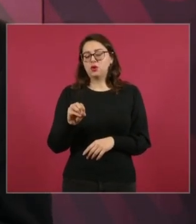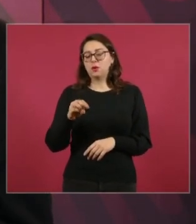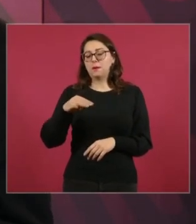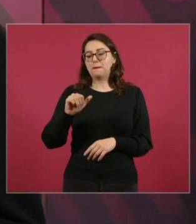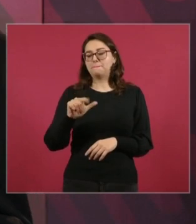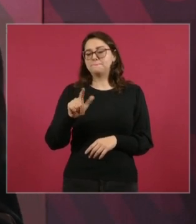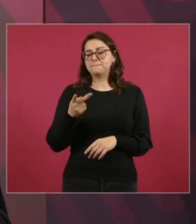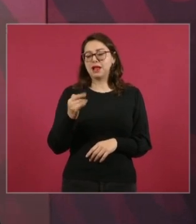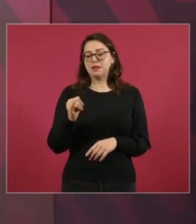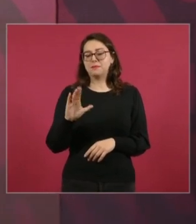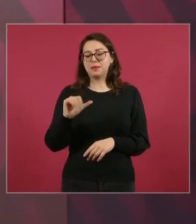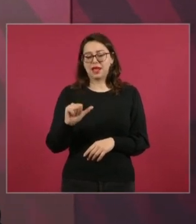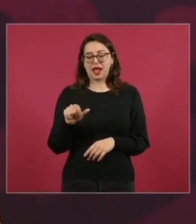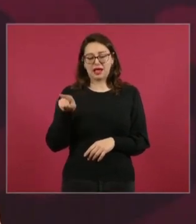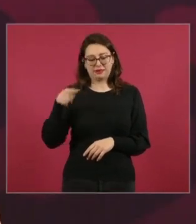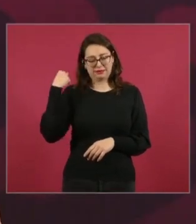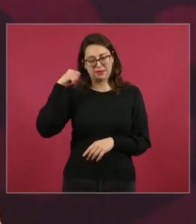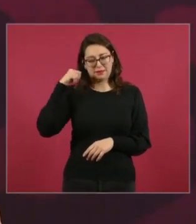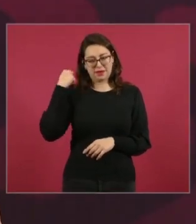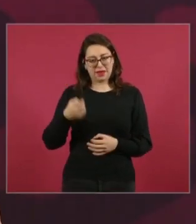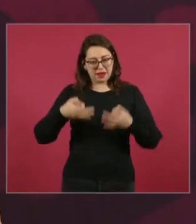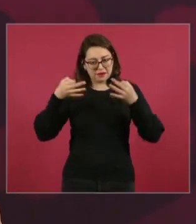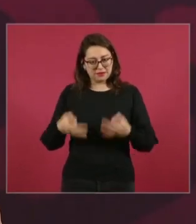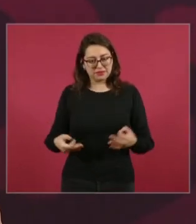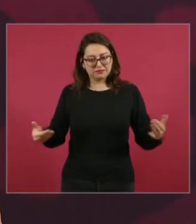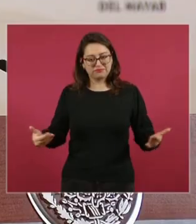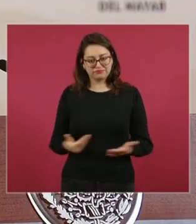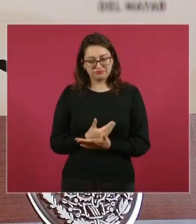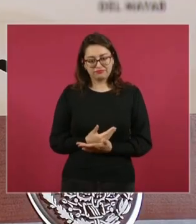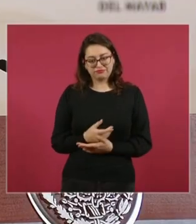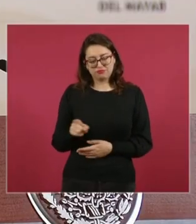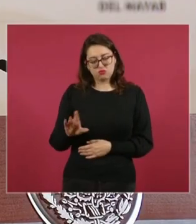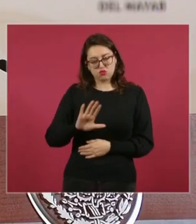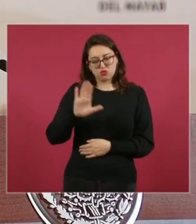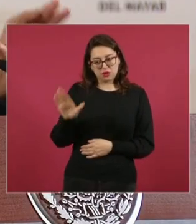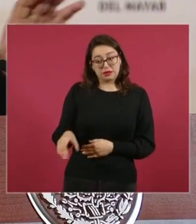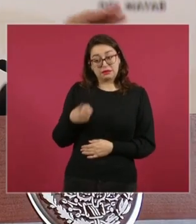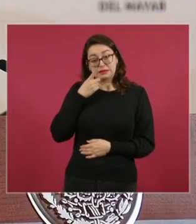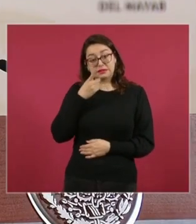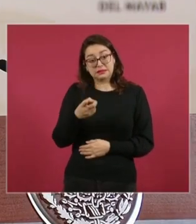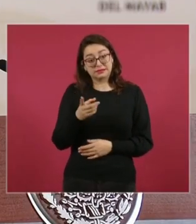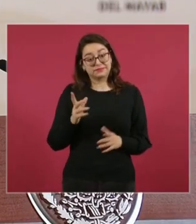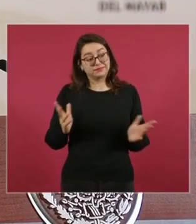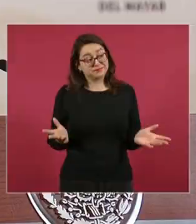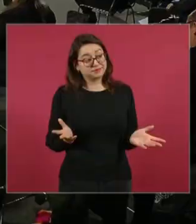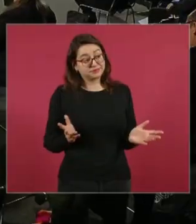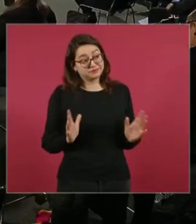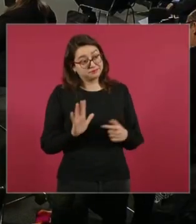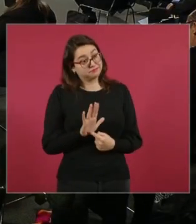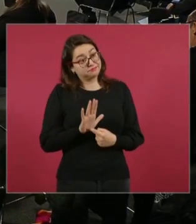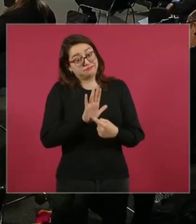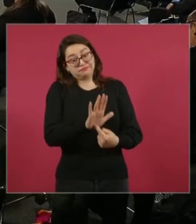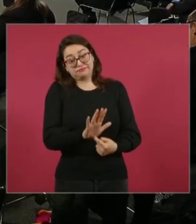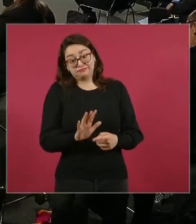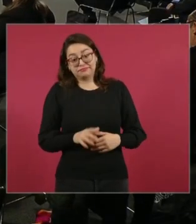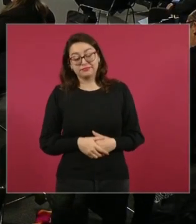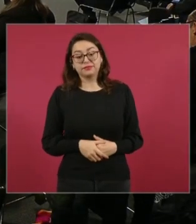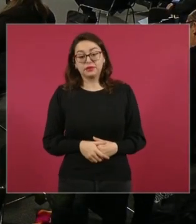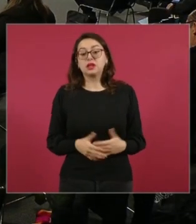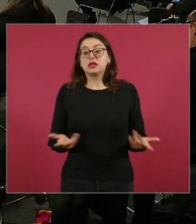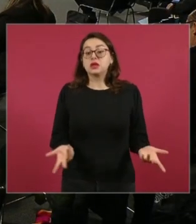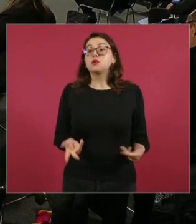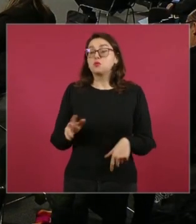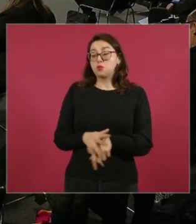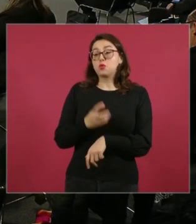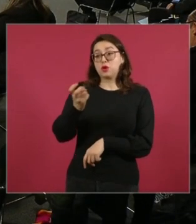de Tabasco, ahí queda eso. Sin duda, por eso queremos que huele de Hermosillo al IFA y